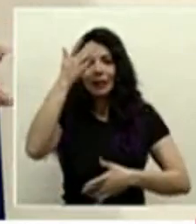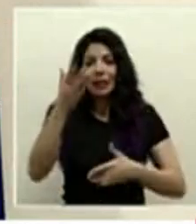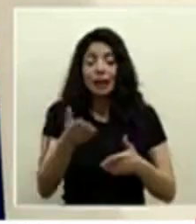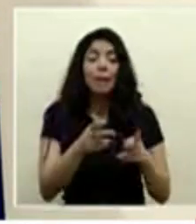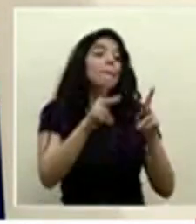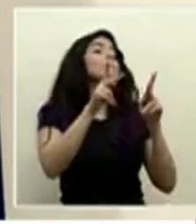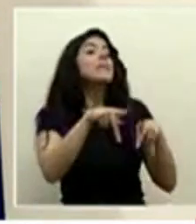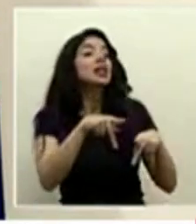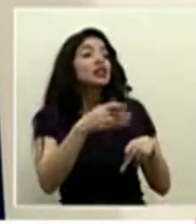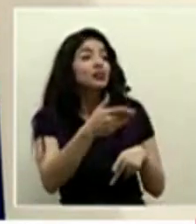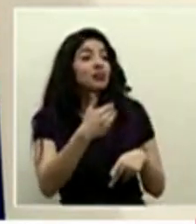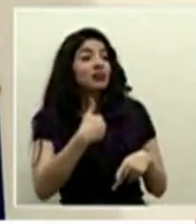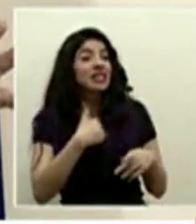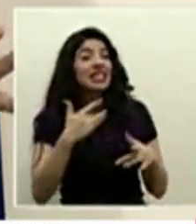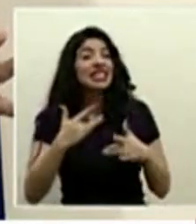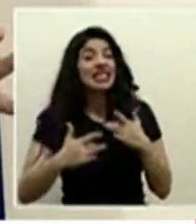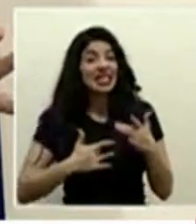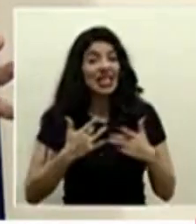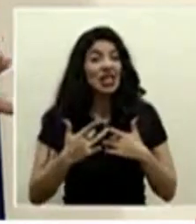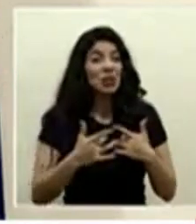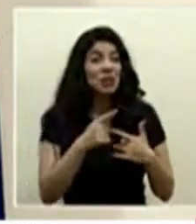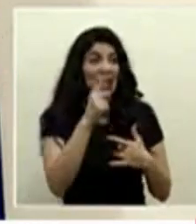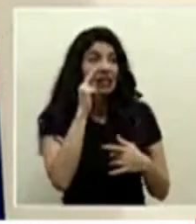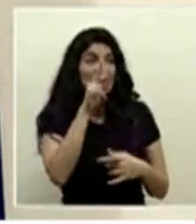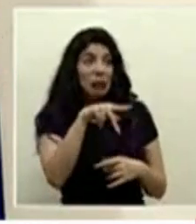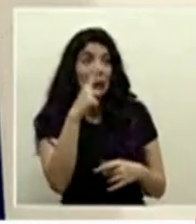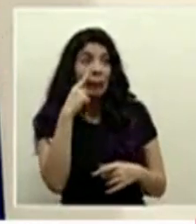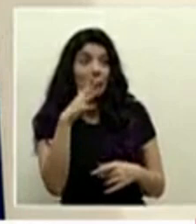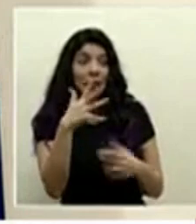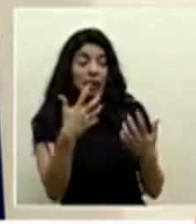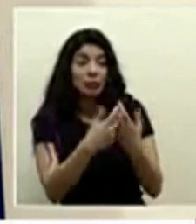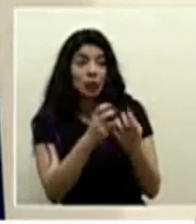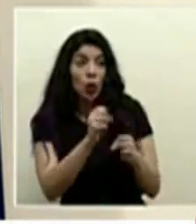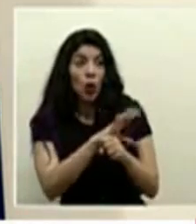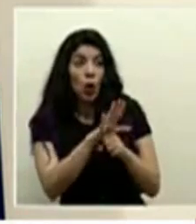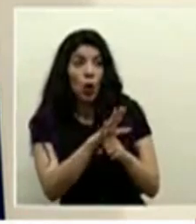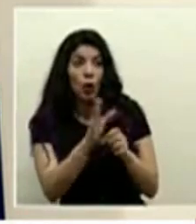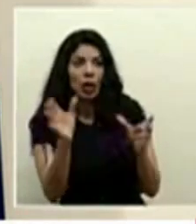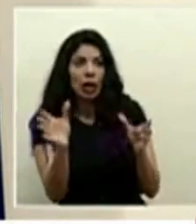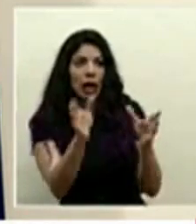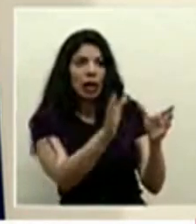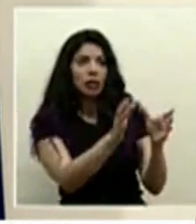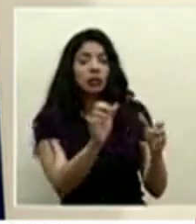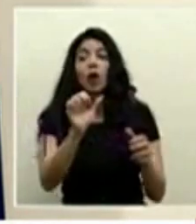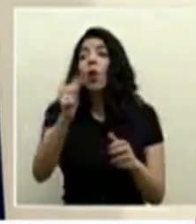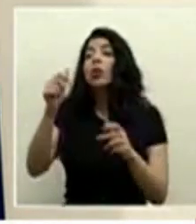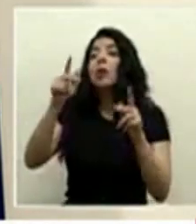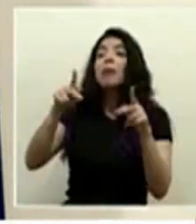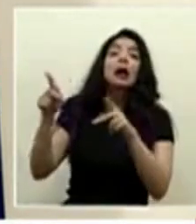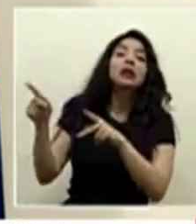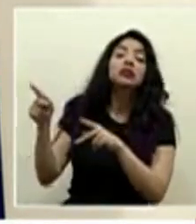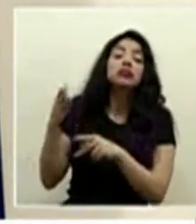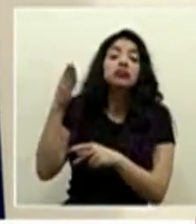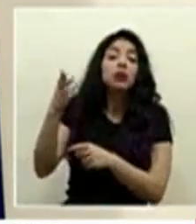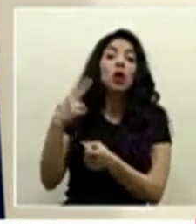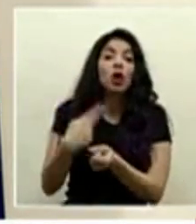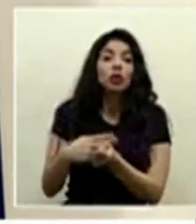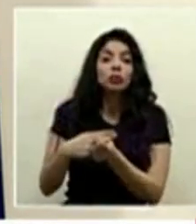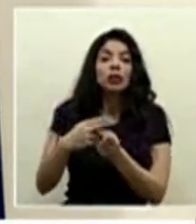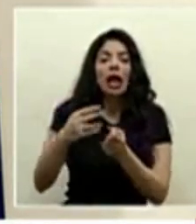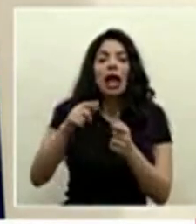síntomas consistentes con COVID versus el resto de la población que puede llegar a un hospital